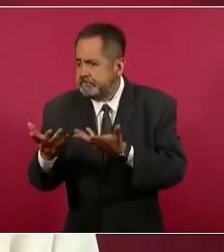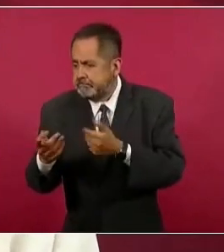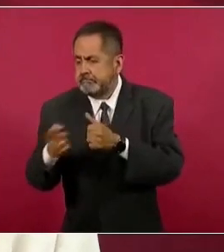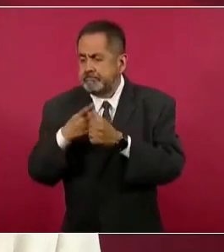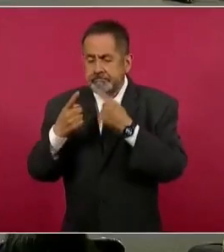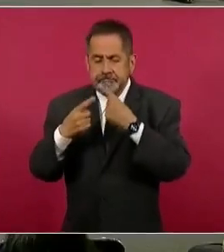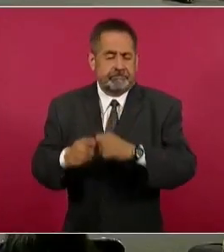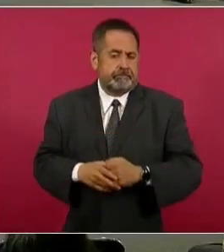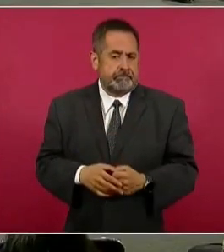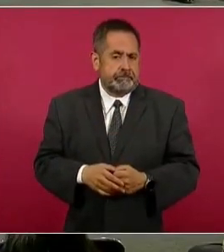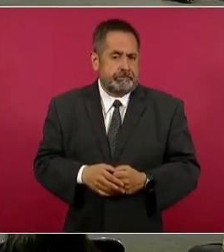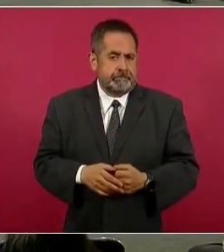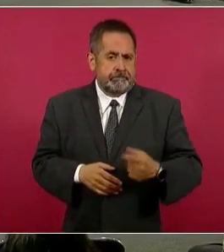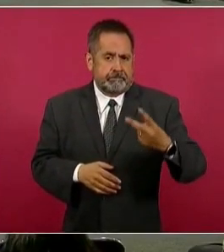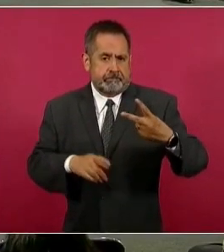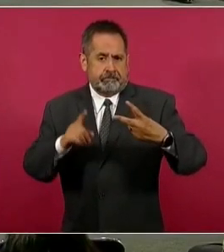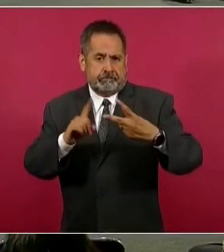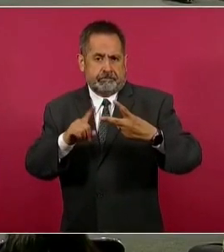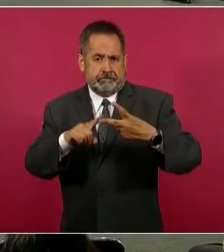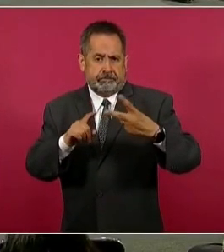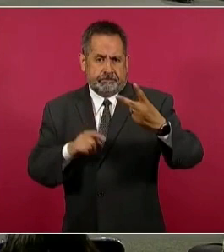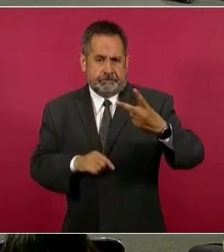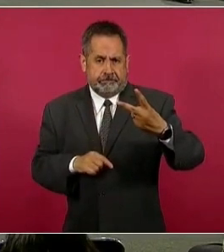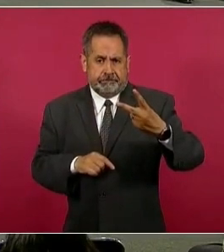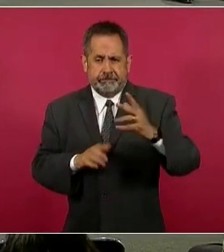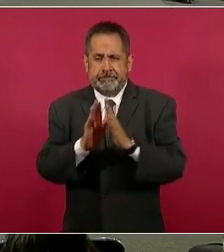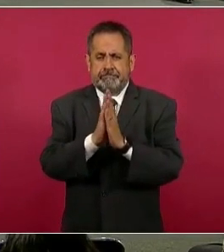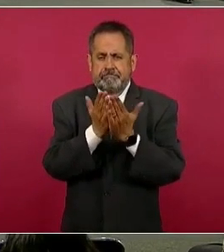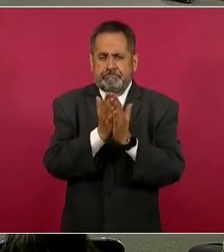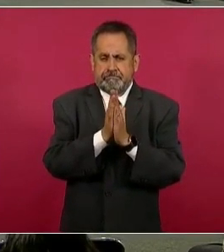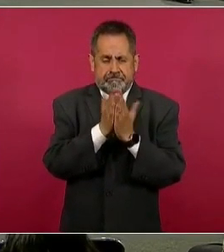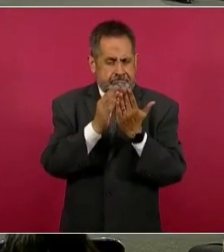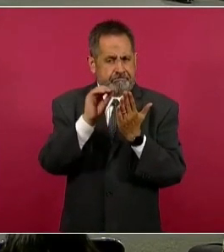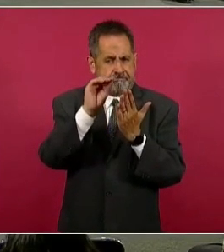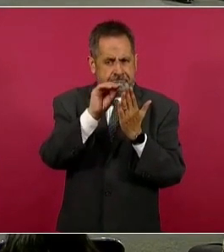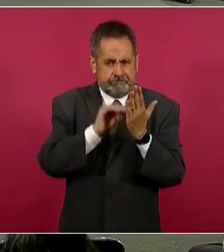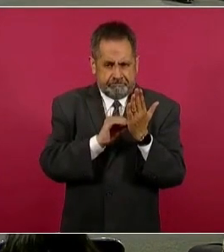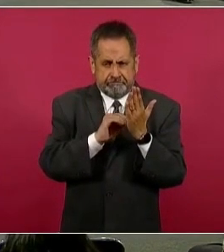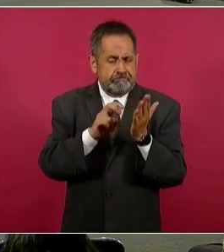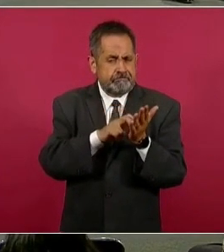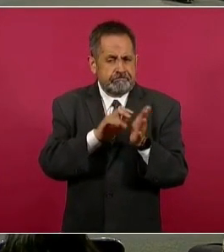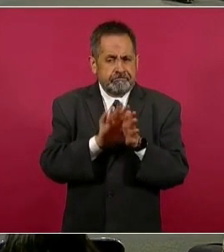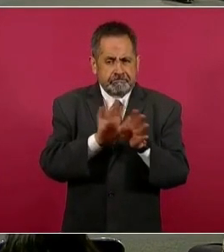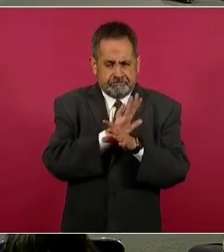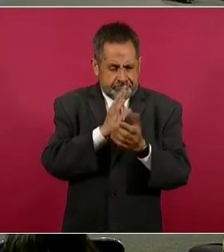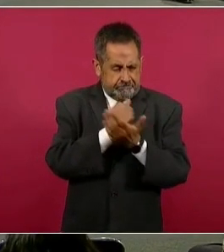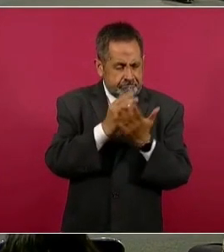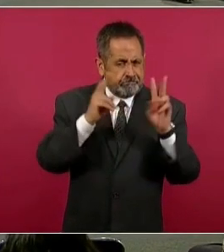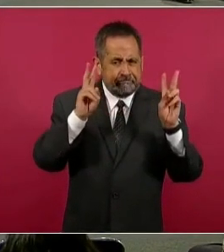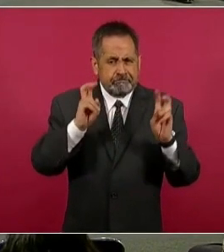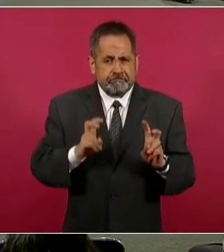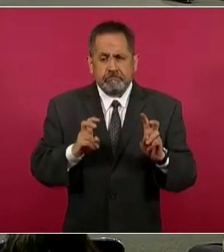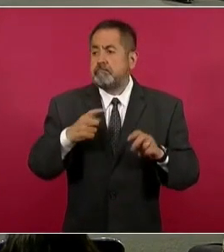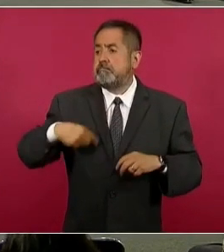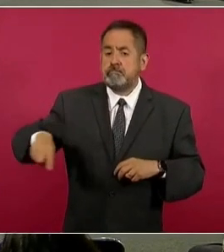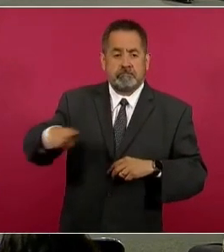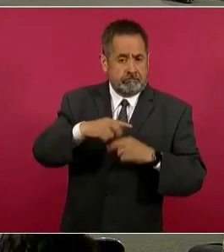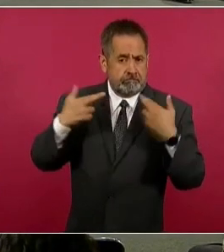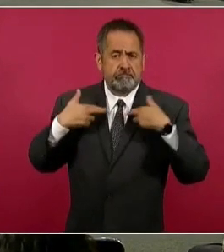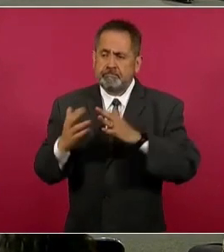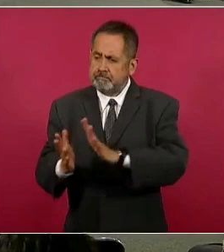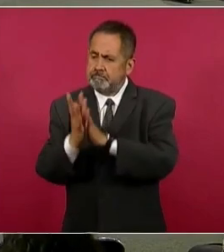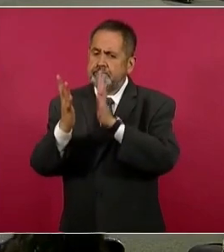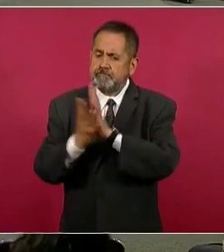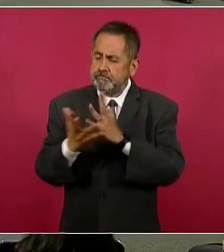Segundo factor, es actualizar los contenidos de libros de texto. Les comentaba, no solamente los docentes han participado y a los quienes los